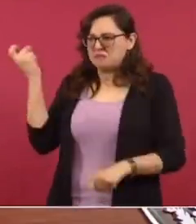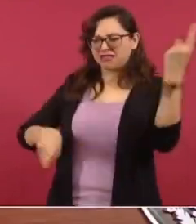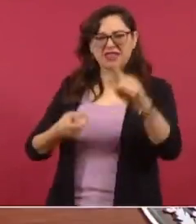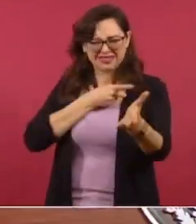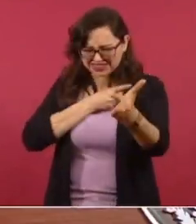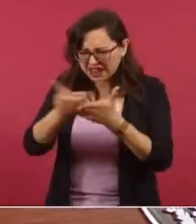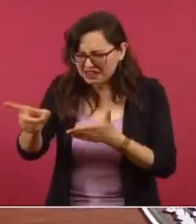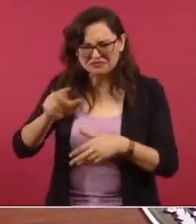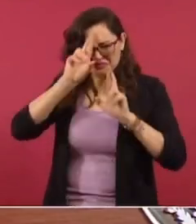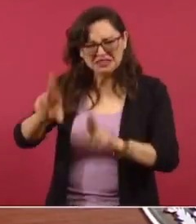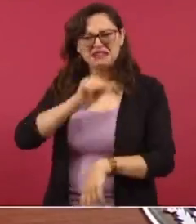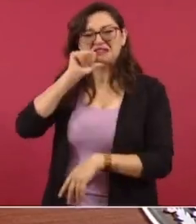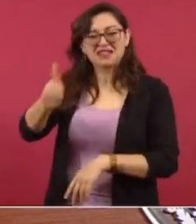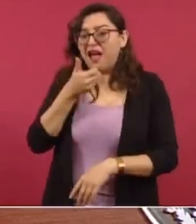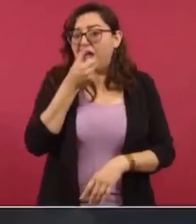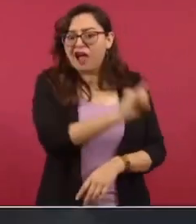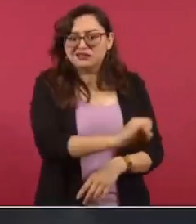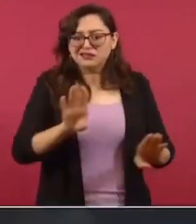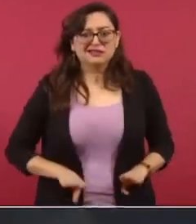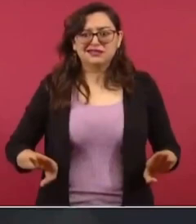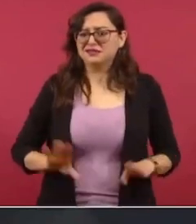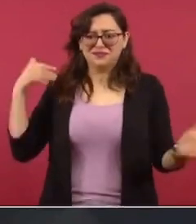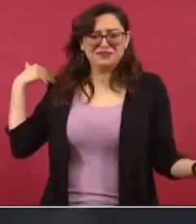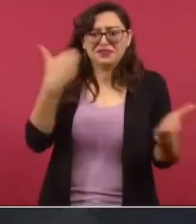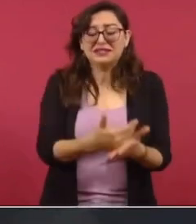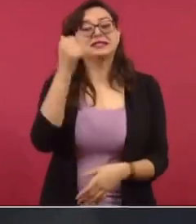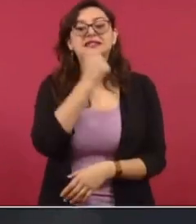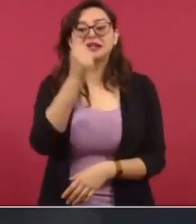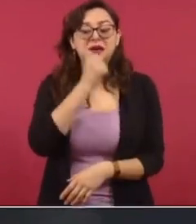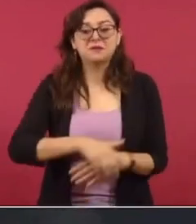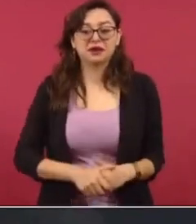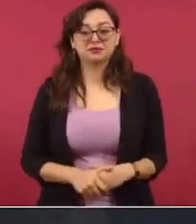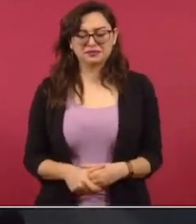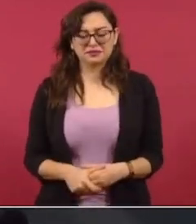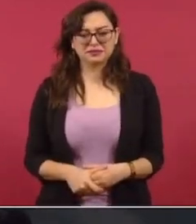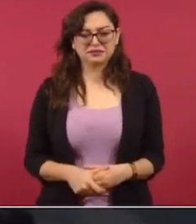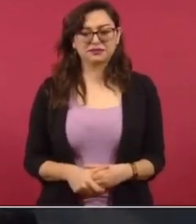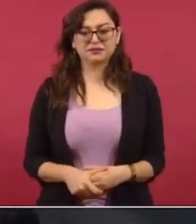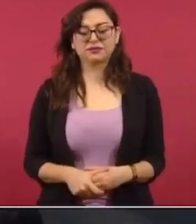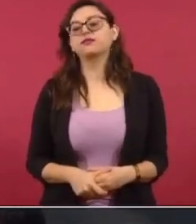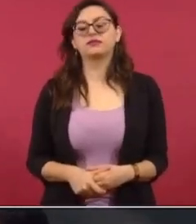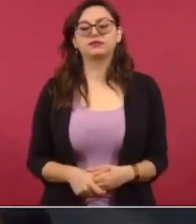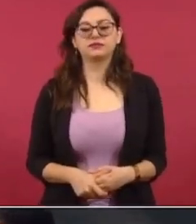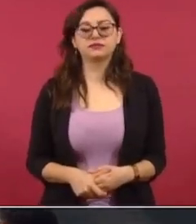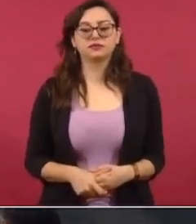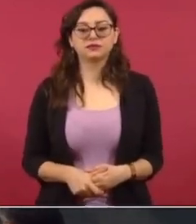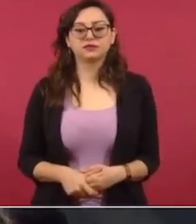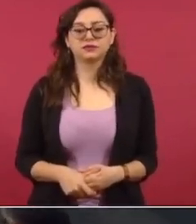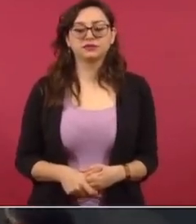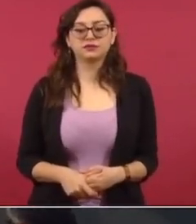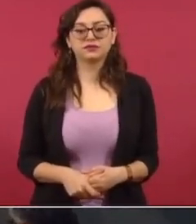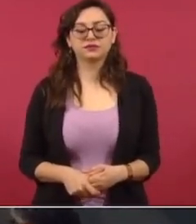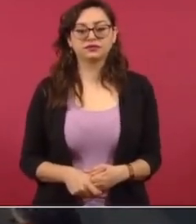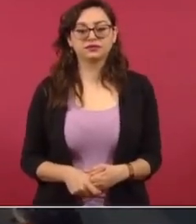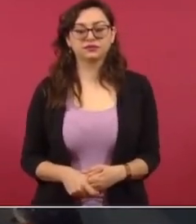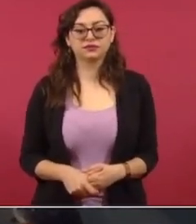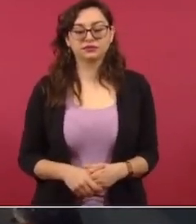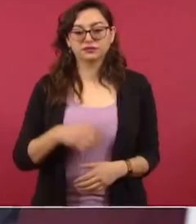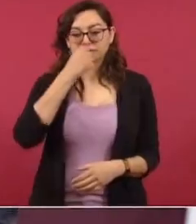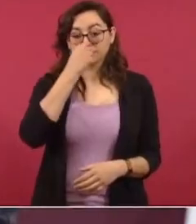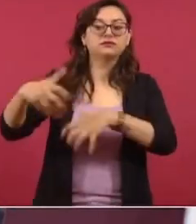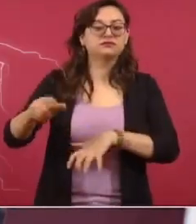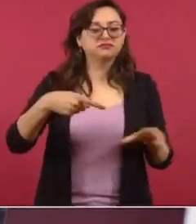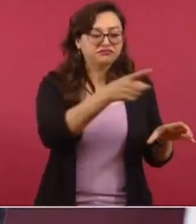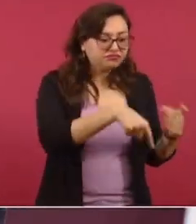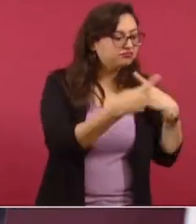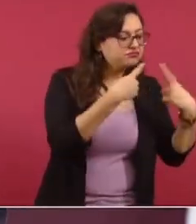violenta. Y además son especialistas en tirar la piedra y esconder la mano. Y son capaces de infiltrar en las